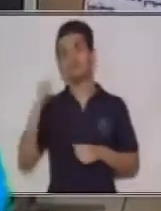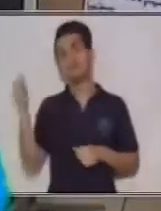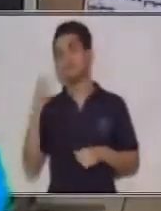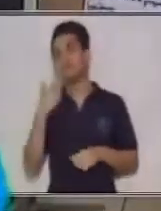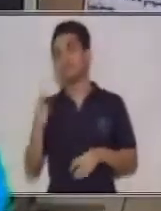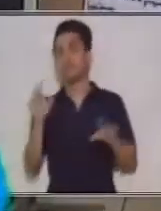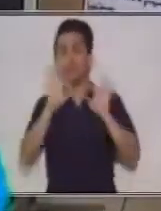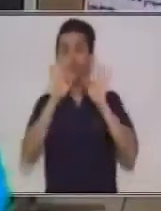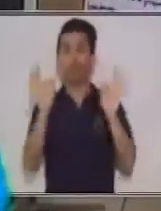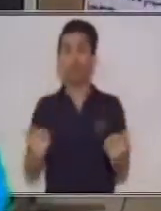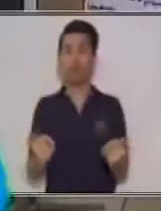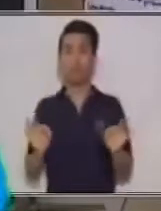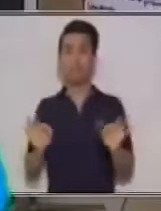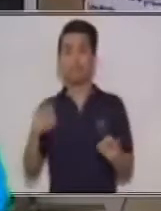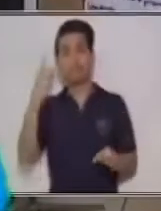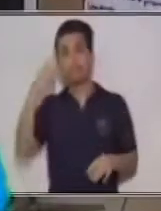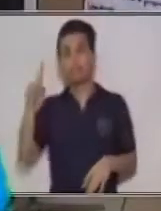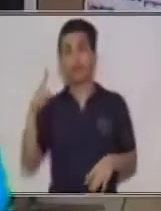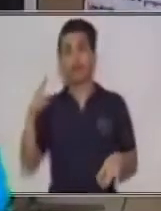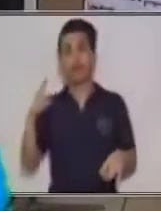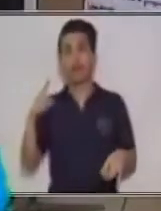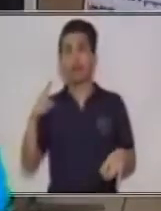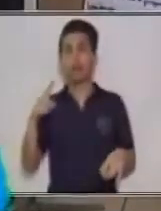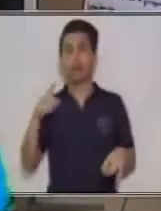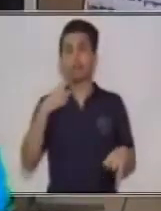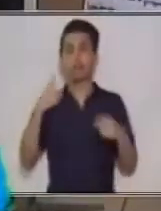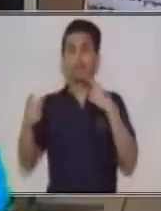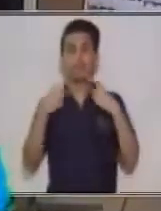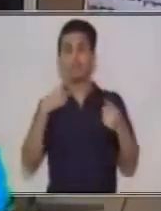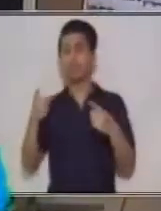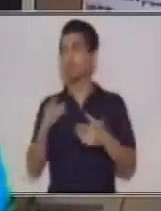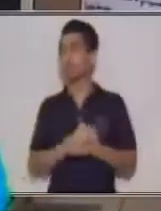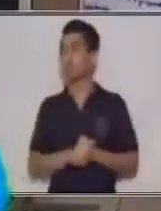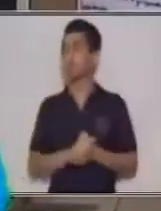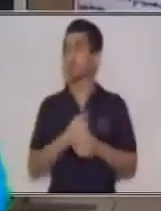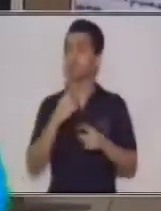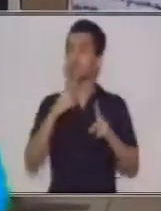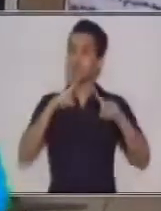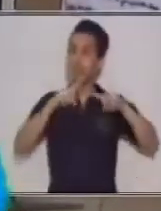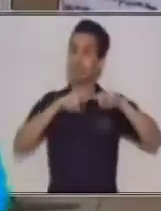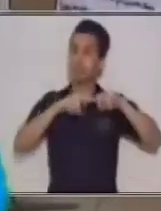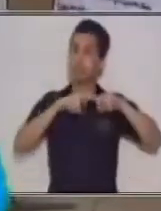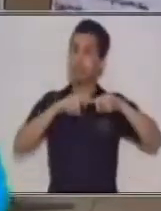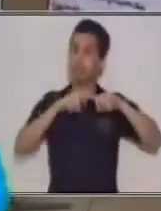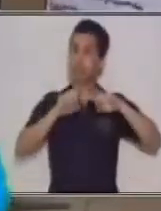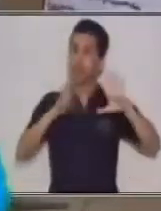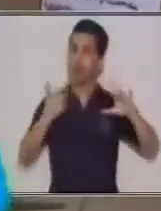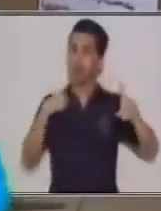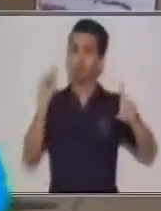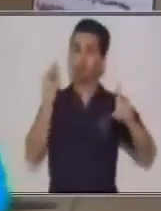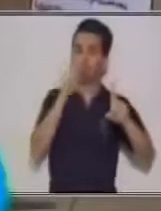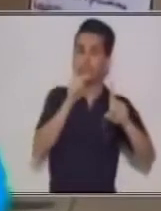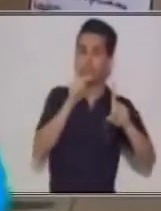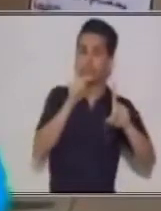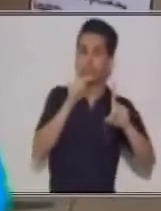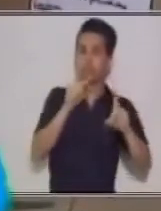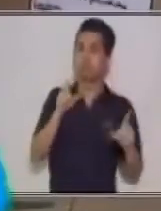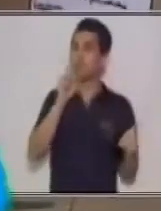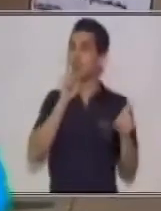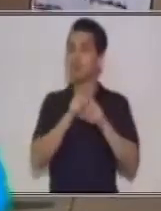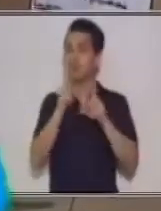¿Cuáles van a ser esas formas de discurso en este momento? Todo va a depender del propósito y de la información y